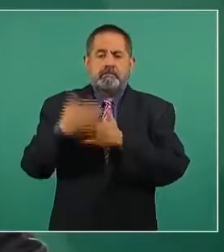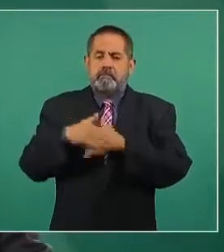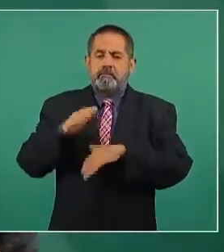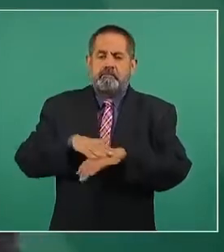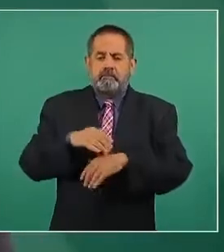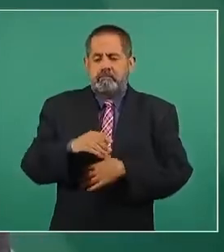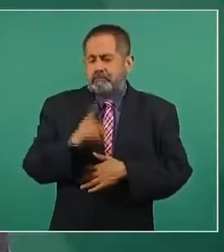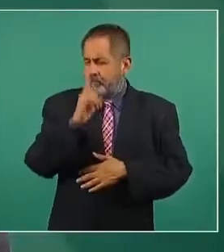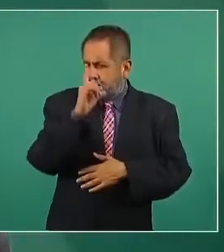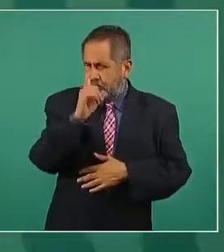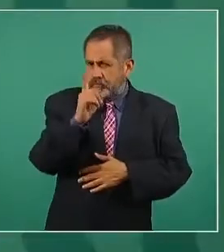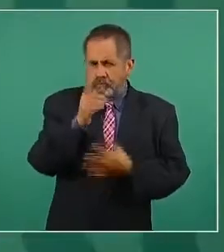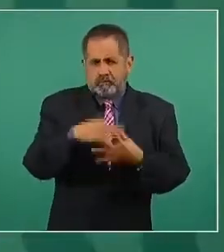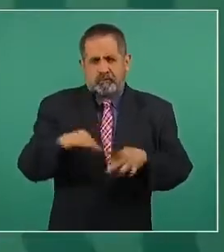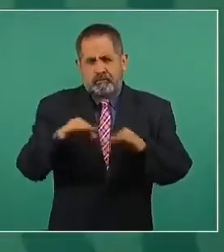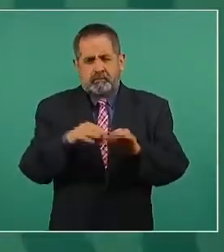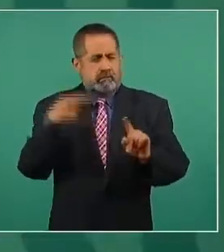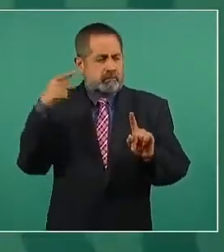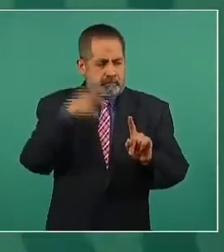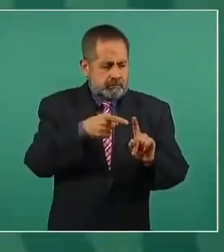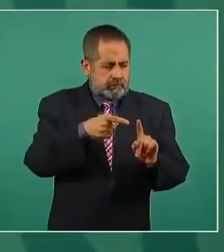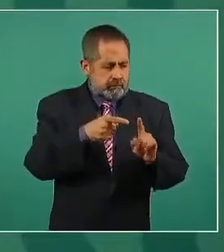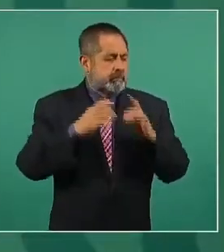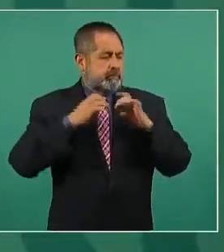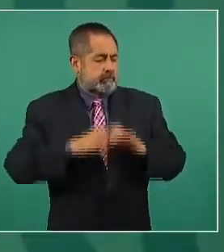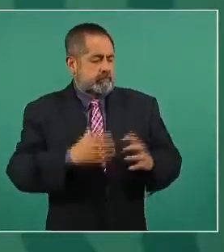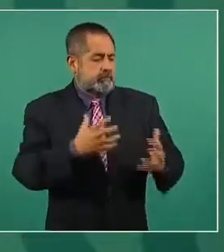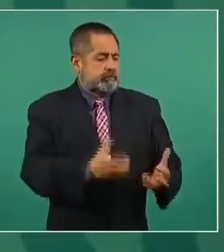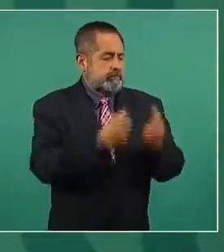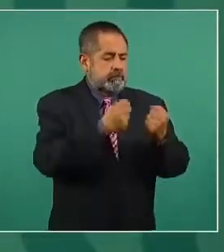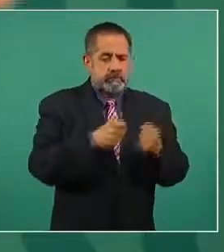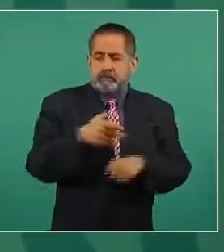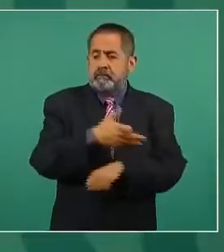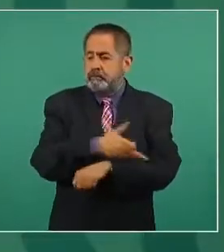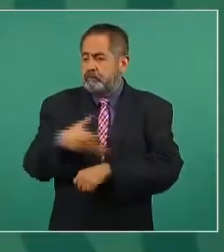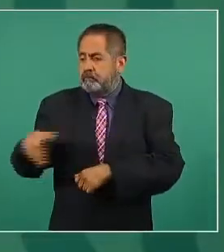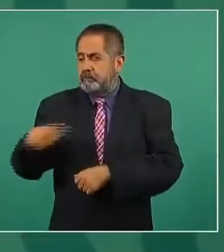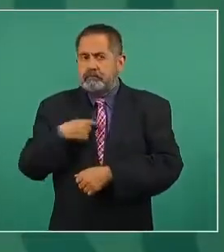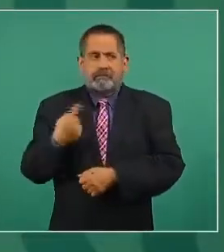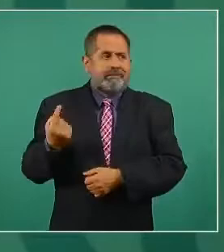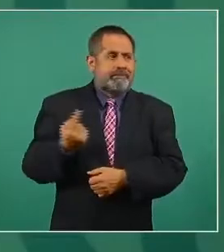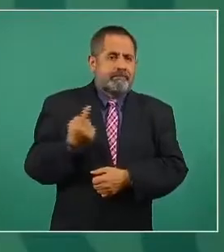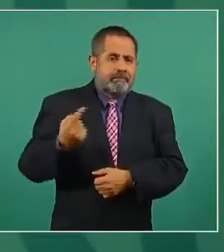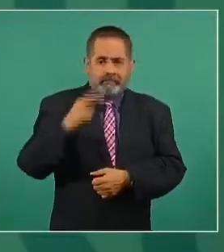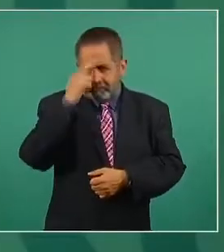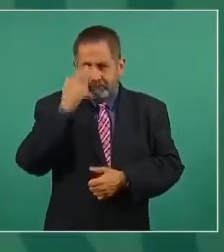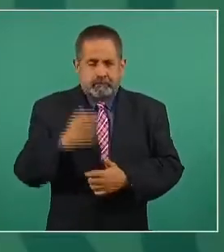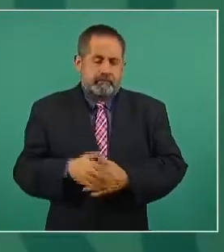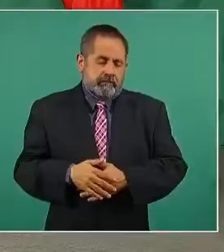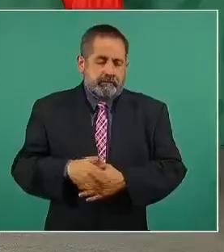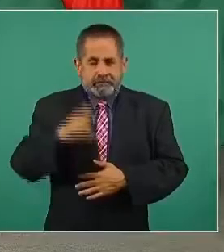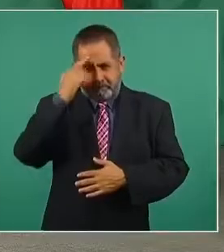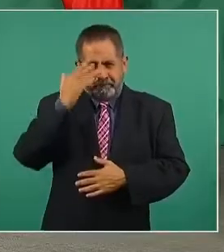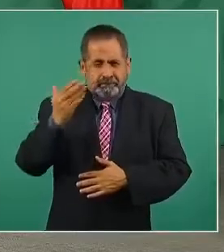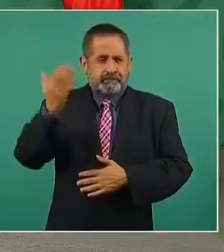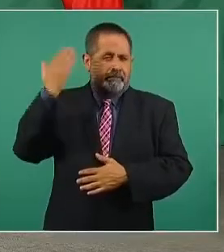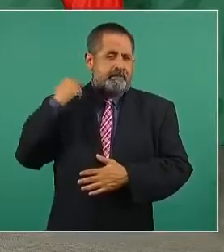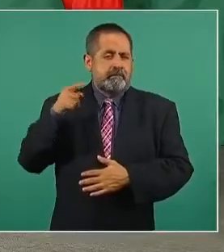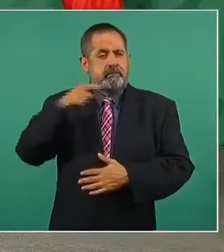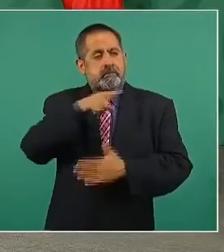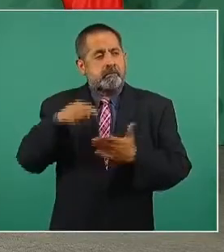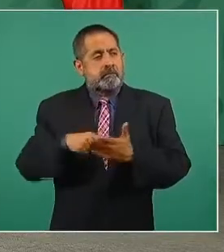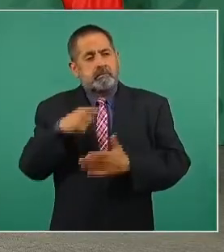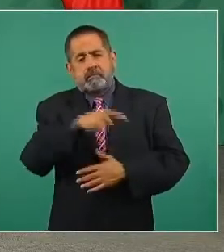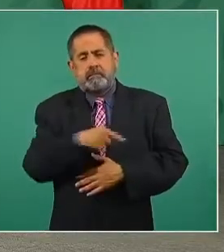principal era, porque están los familiares, ¿qué sucedió la vez pasada? Pasta de concho.